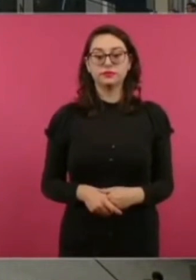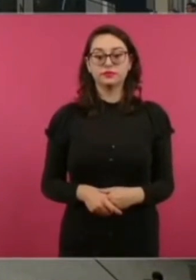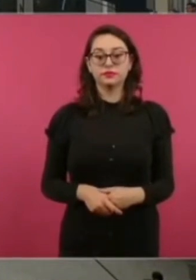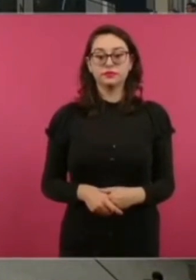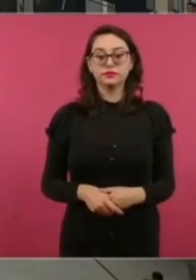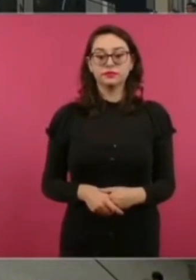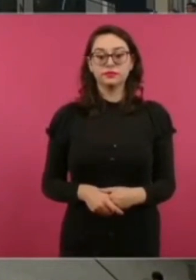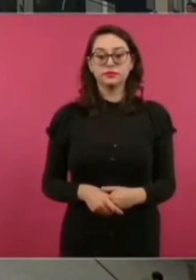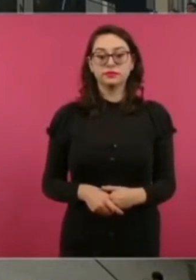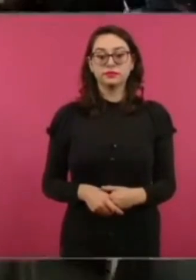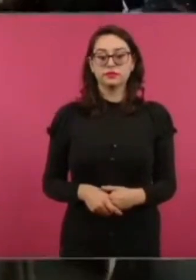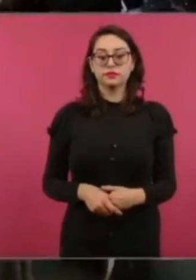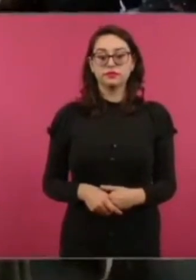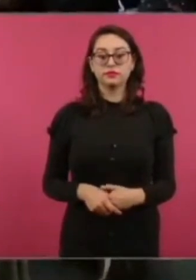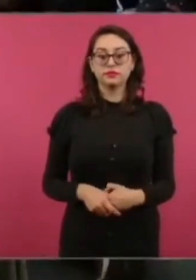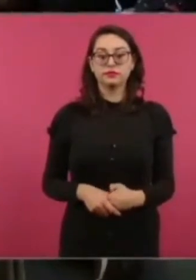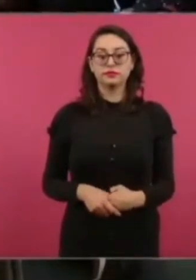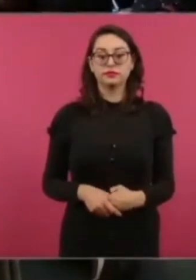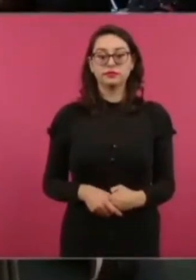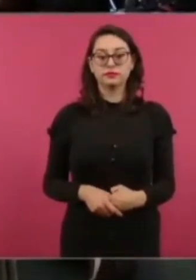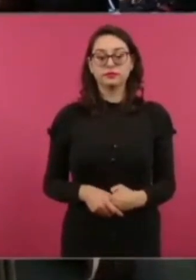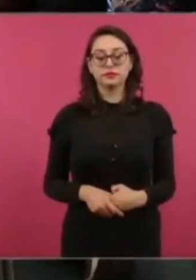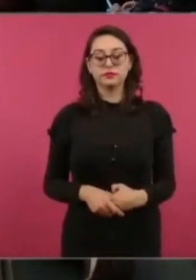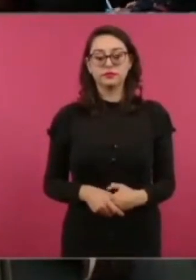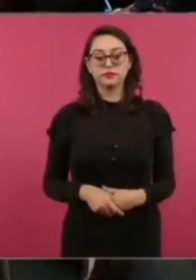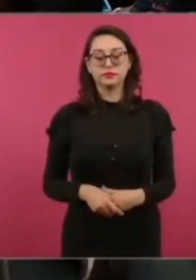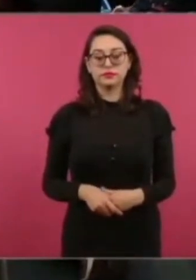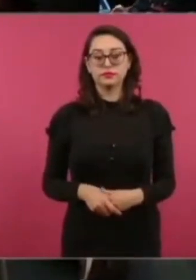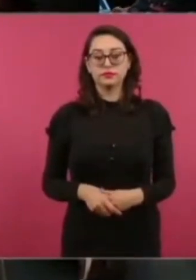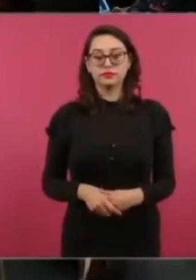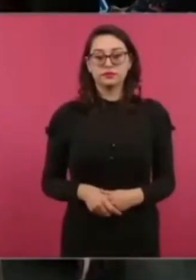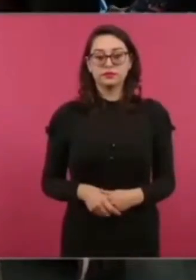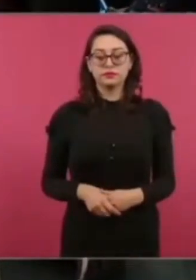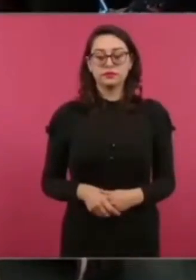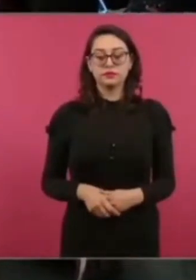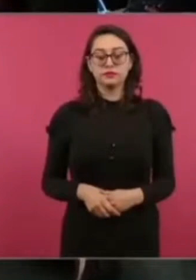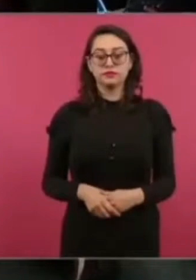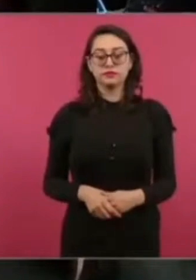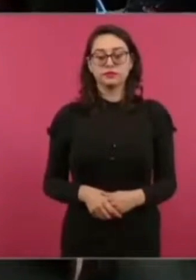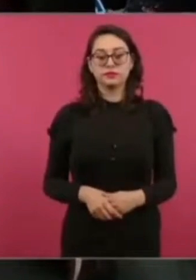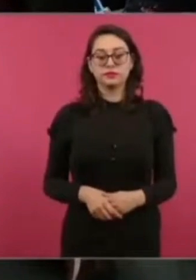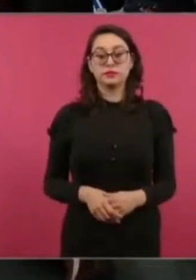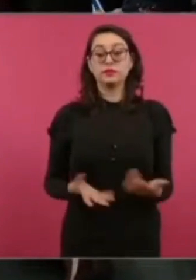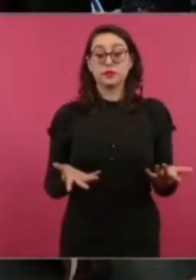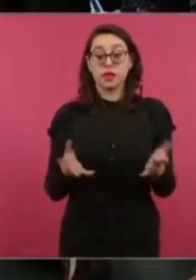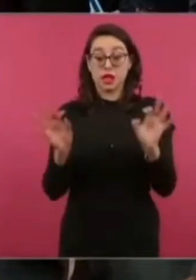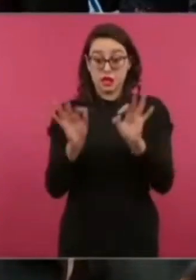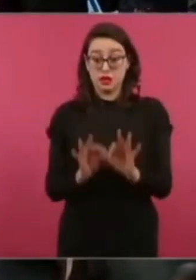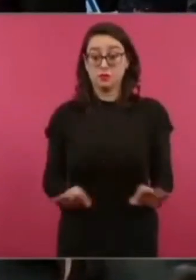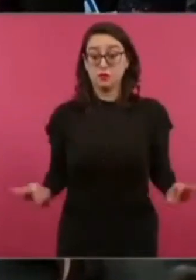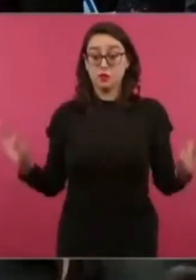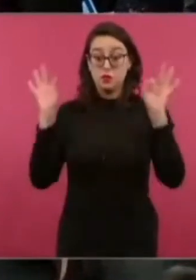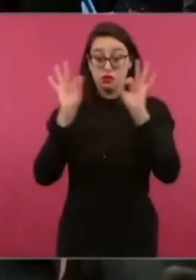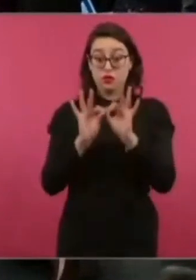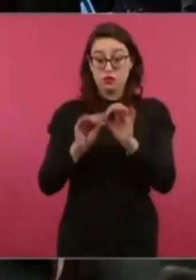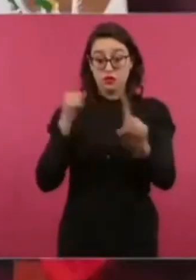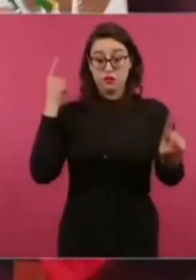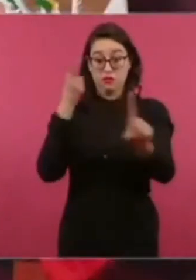Pues con lograr que ya no se siga con esa política por eso